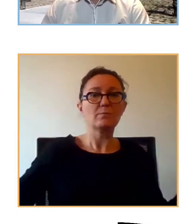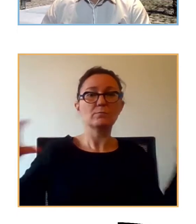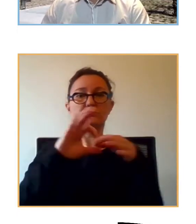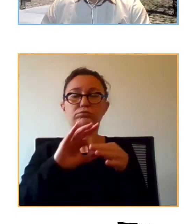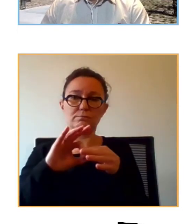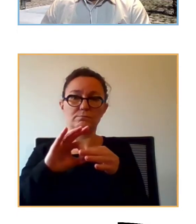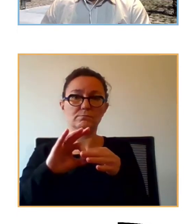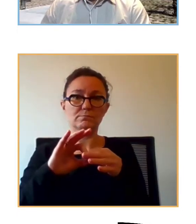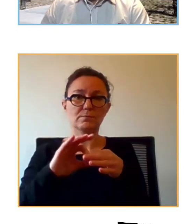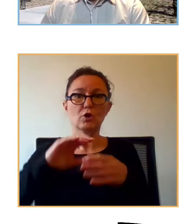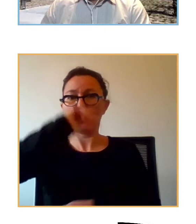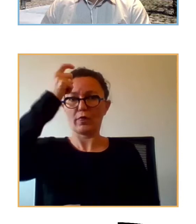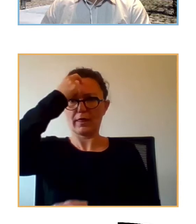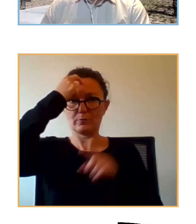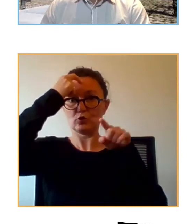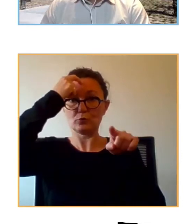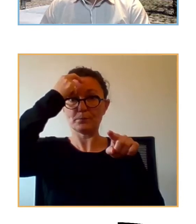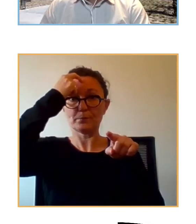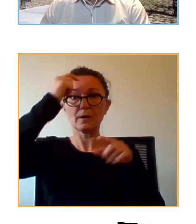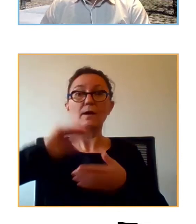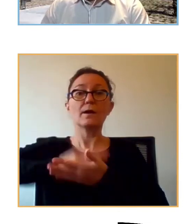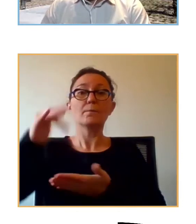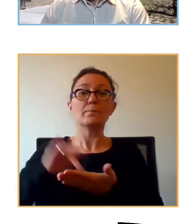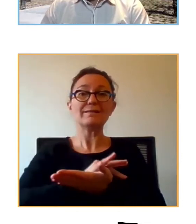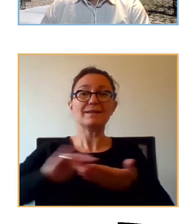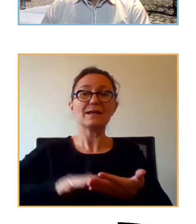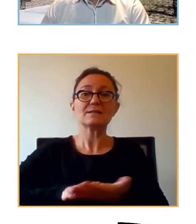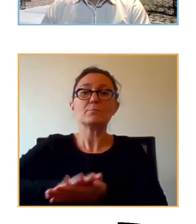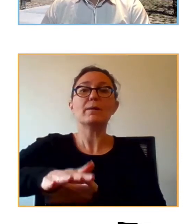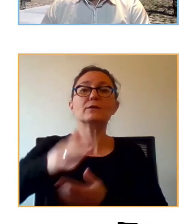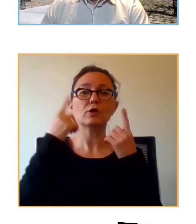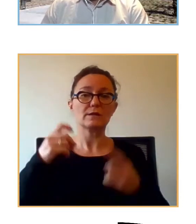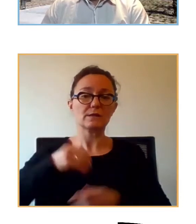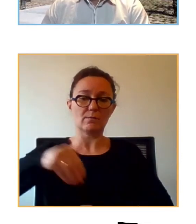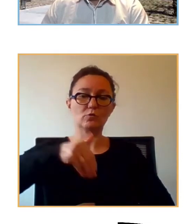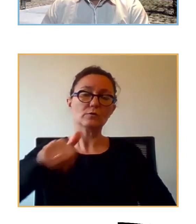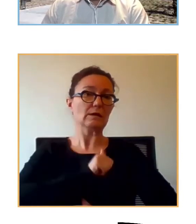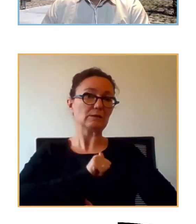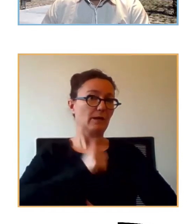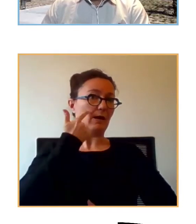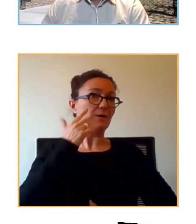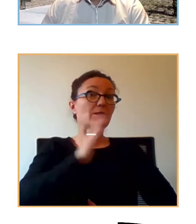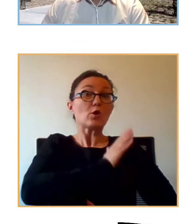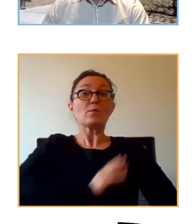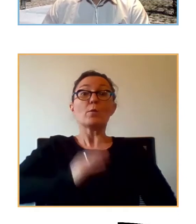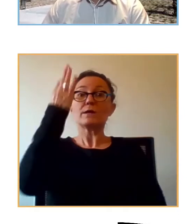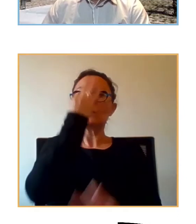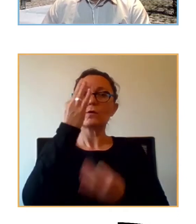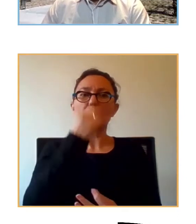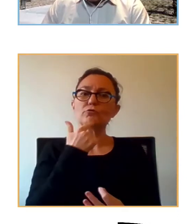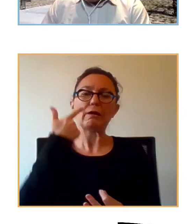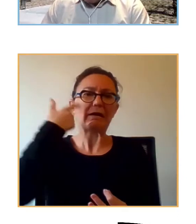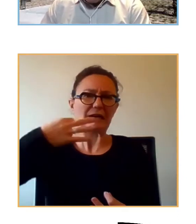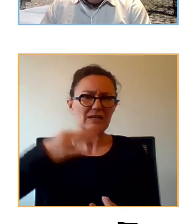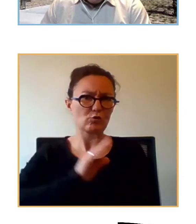lo del impacto de las pantallas pues está por ver pero bueno hay bastantes datos que indican que hay bastantes riesgos